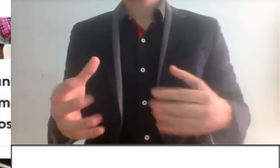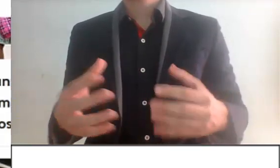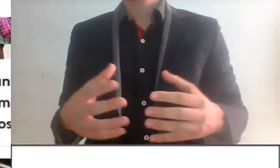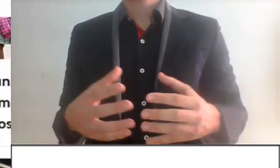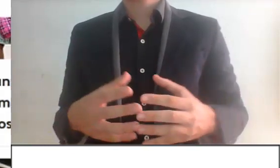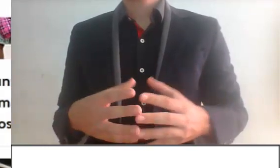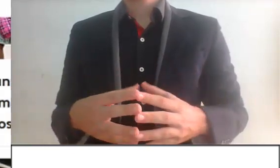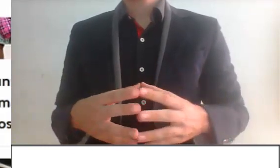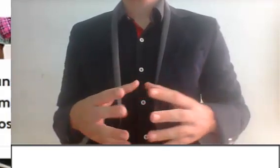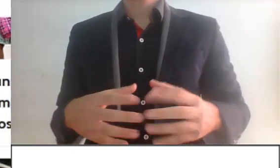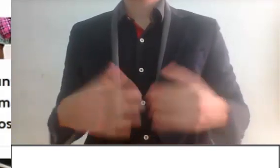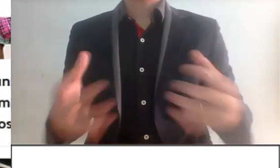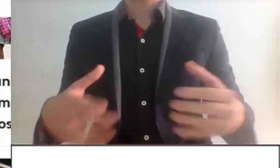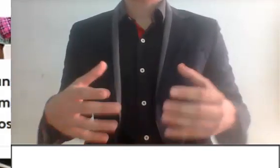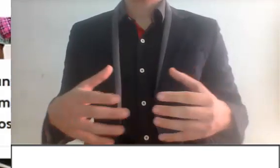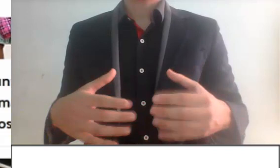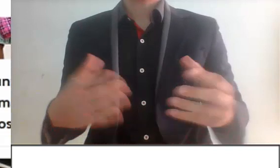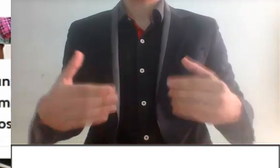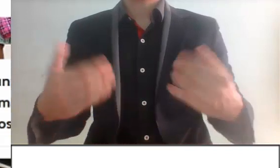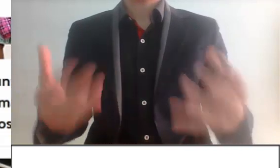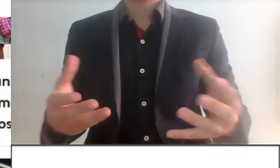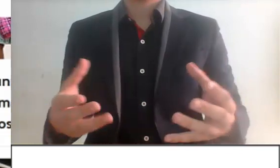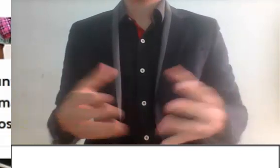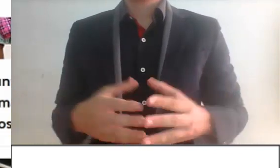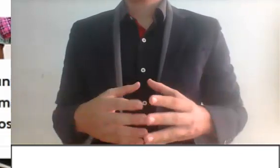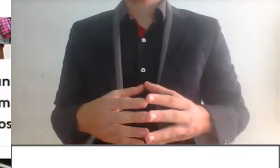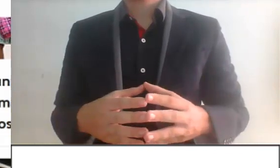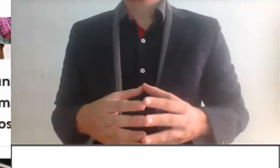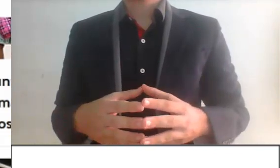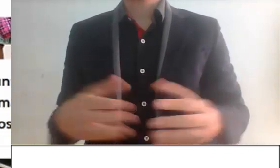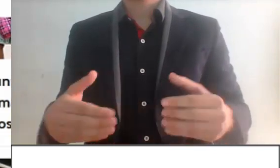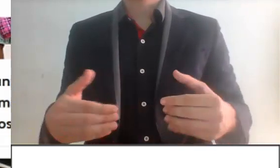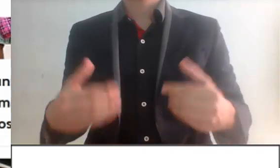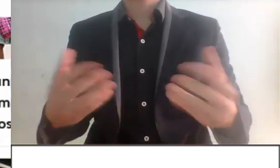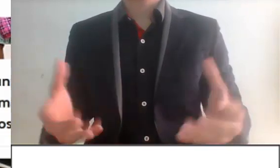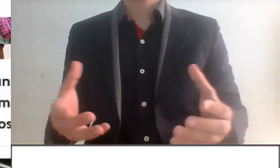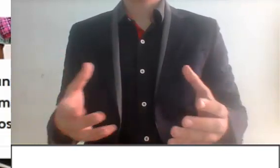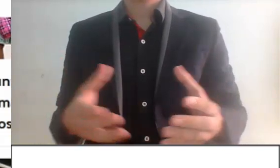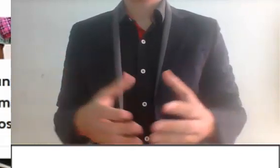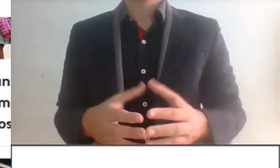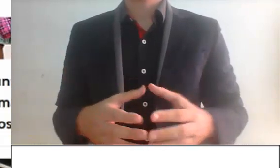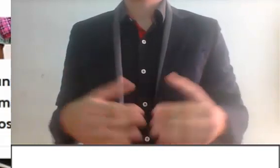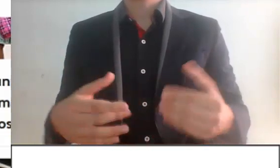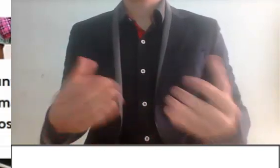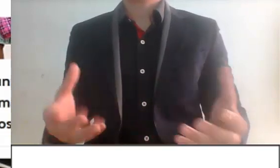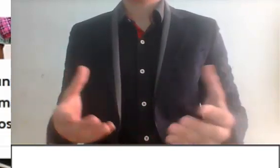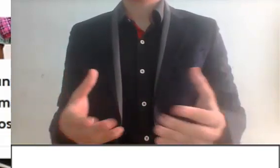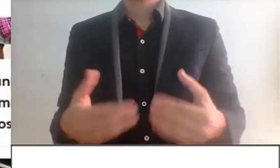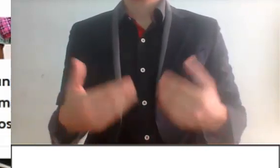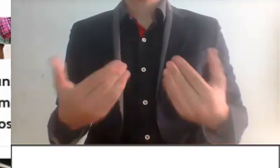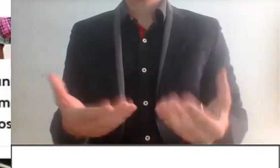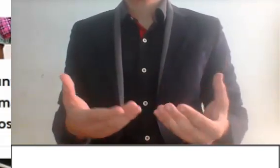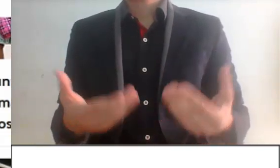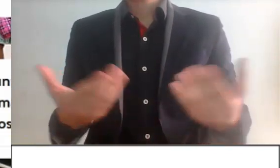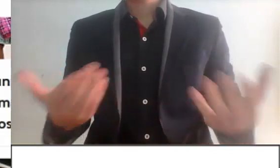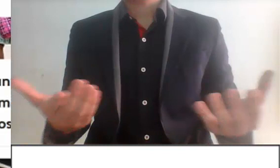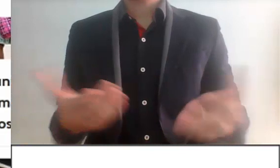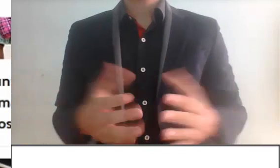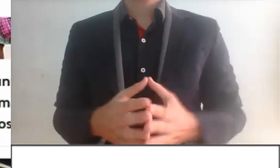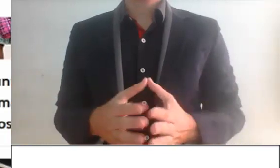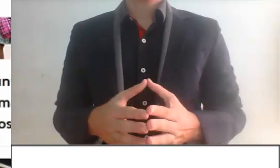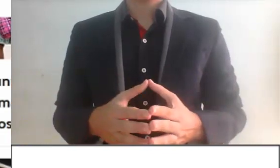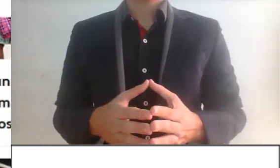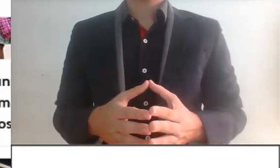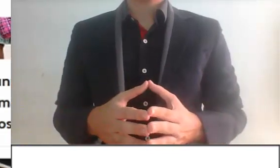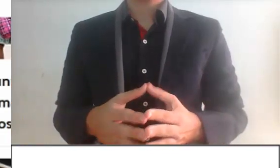para que de esa forma, digamos, la economía fluya un poco mediante generando el consumo de las personas normales. Entonces, me